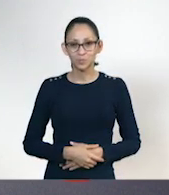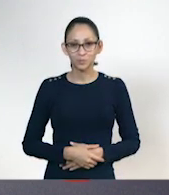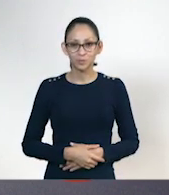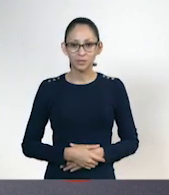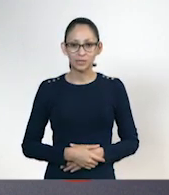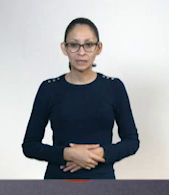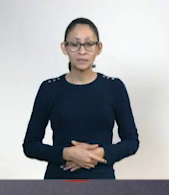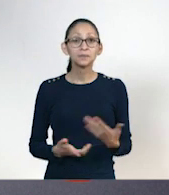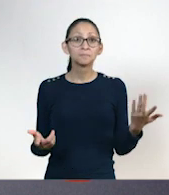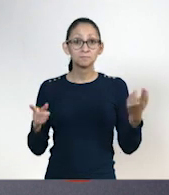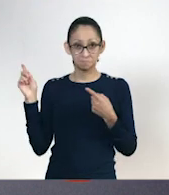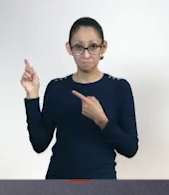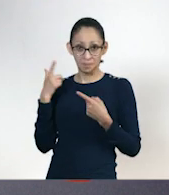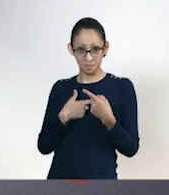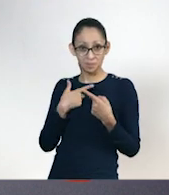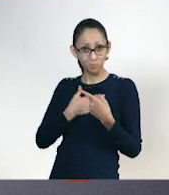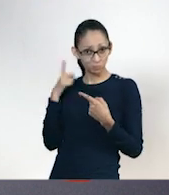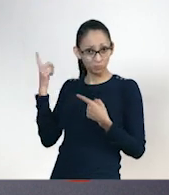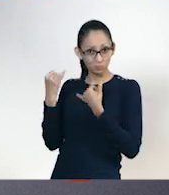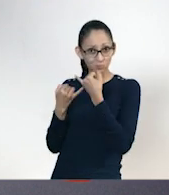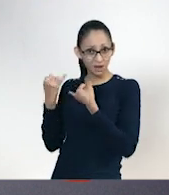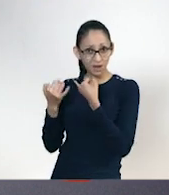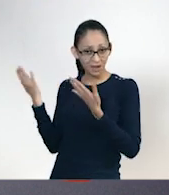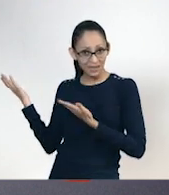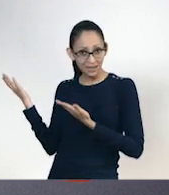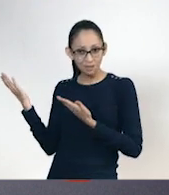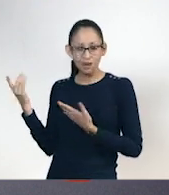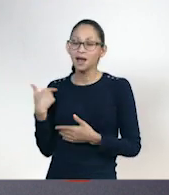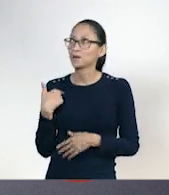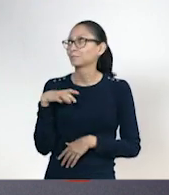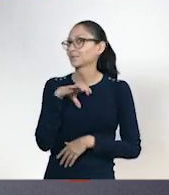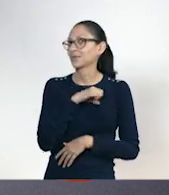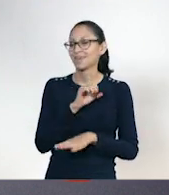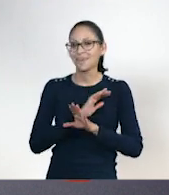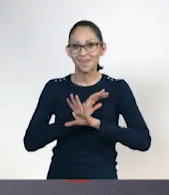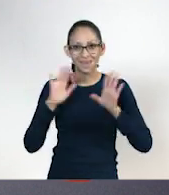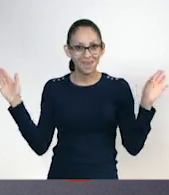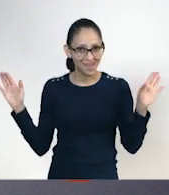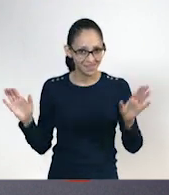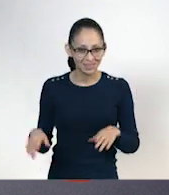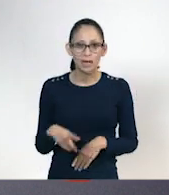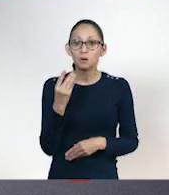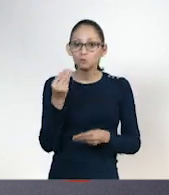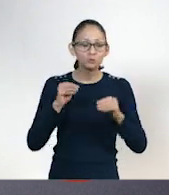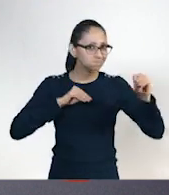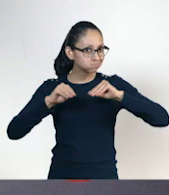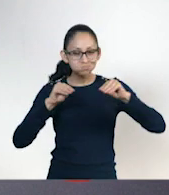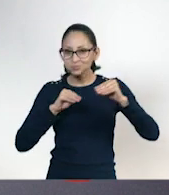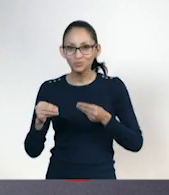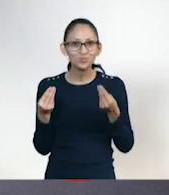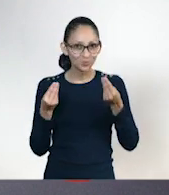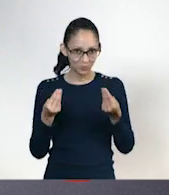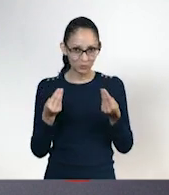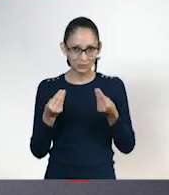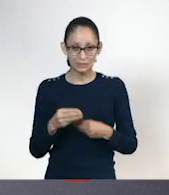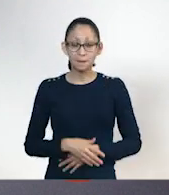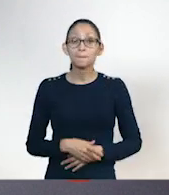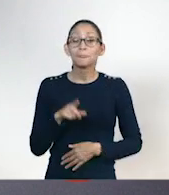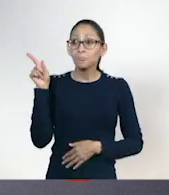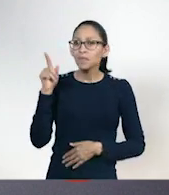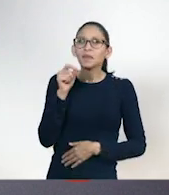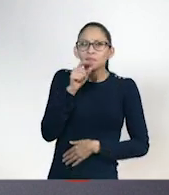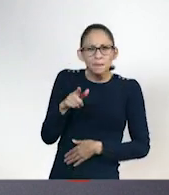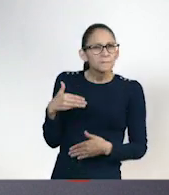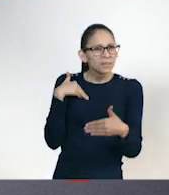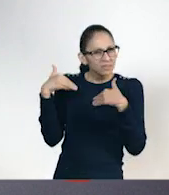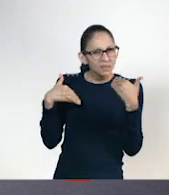¿Qué tal? ¿Te gustó este juego, Alberto? Me encantó. Me encantó y aparte, mucha actividad. Además de ser divertido el